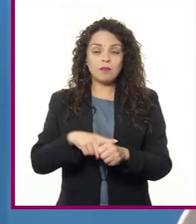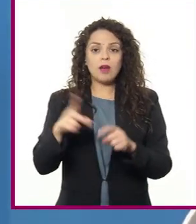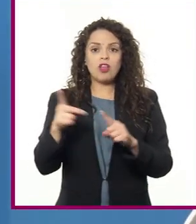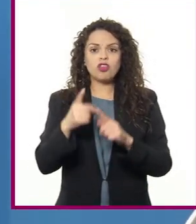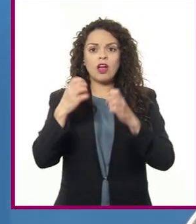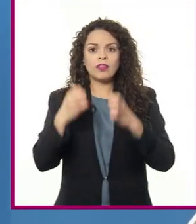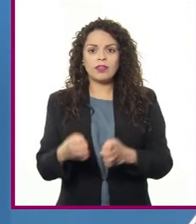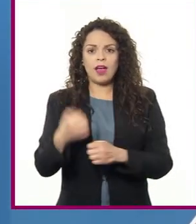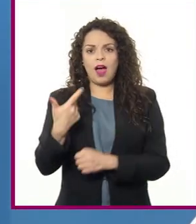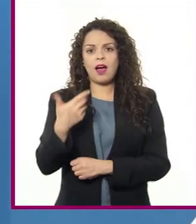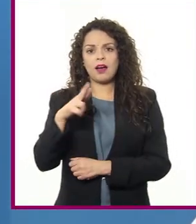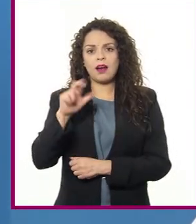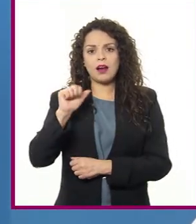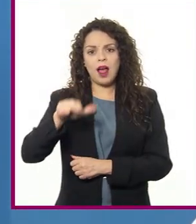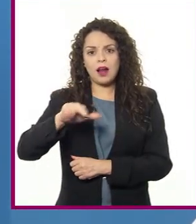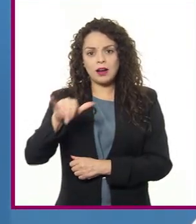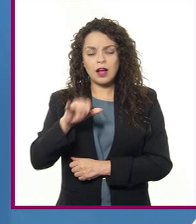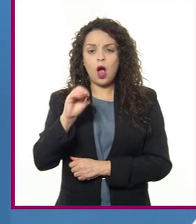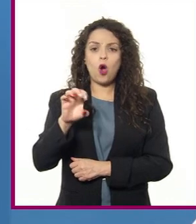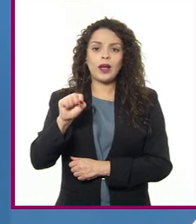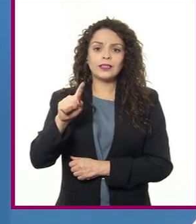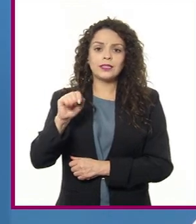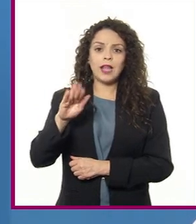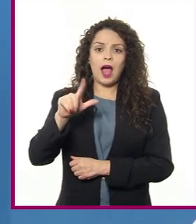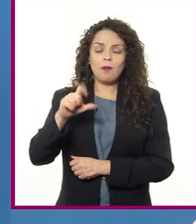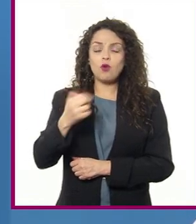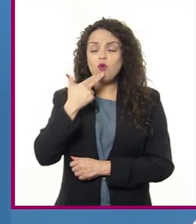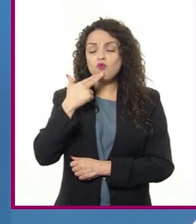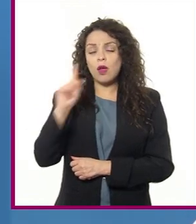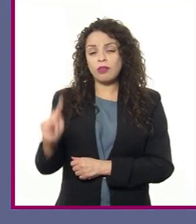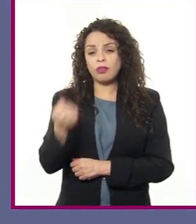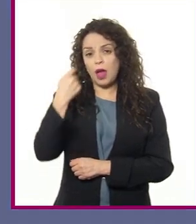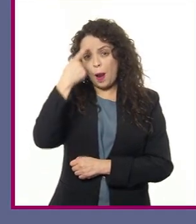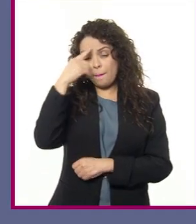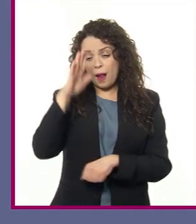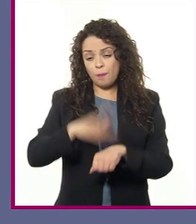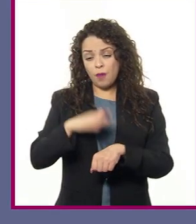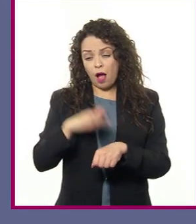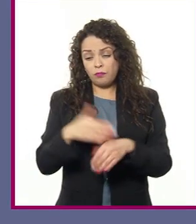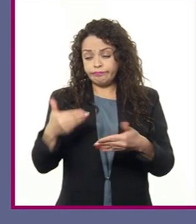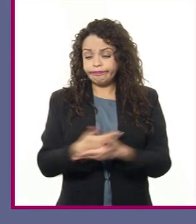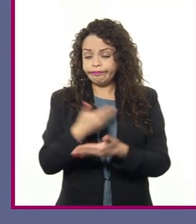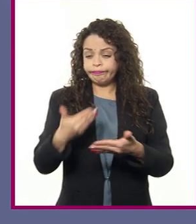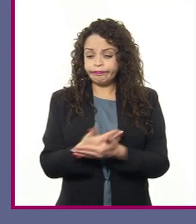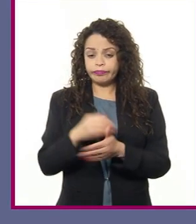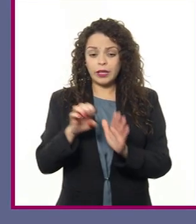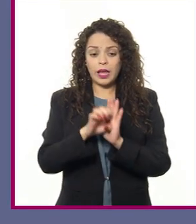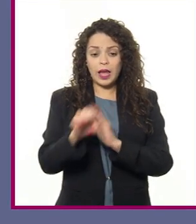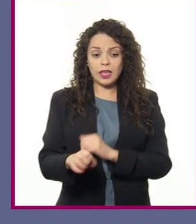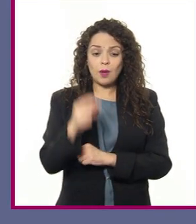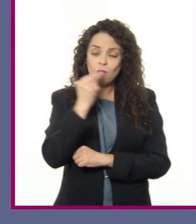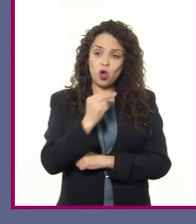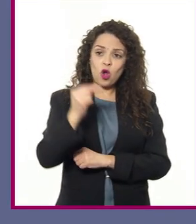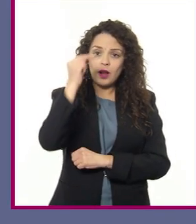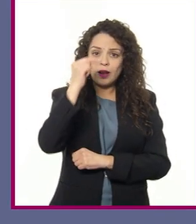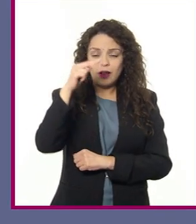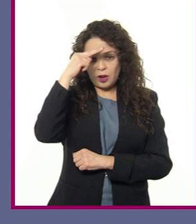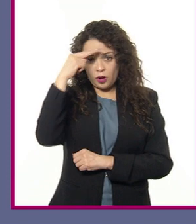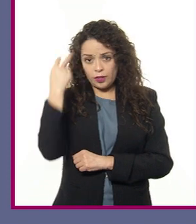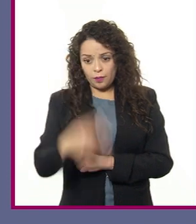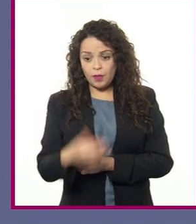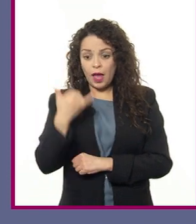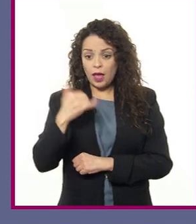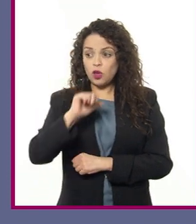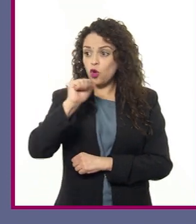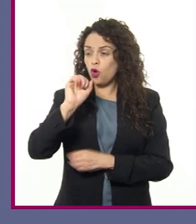granjas, utilizando tecnología de punta para obtener mayor producción, como en el norte de nuestro país y en lugares